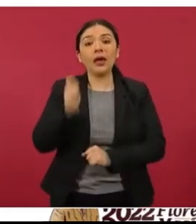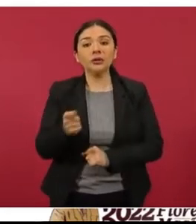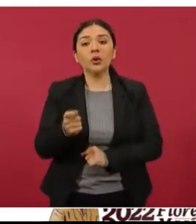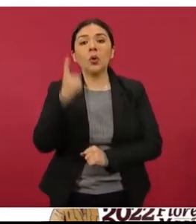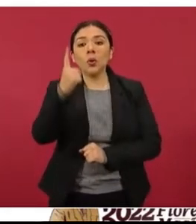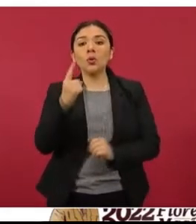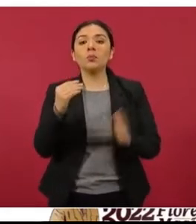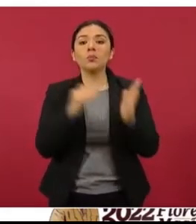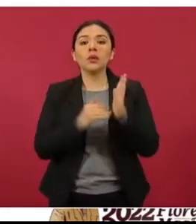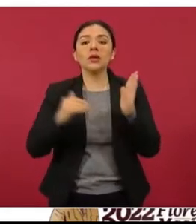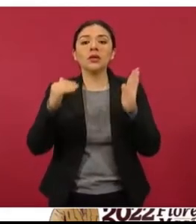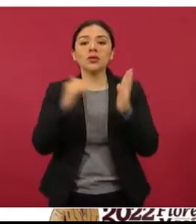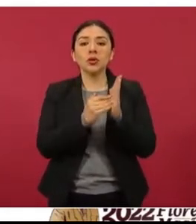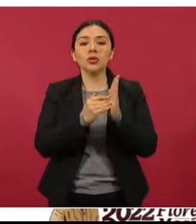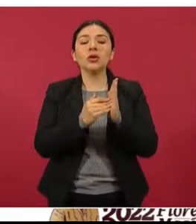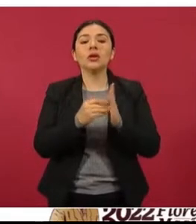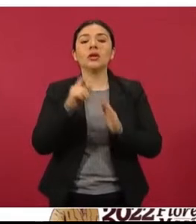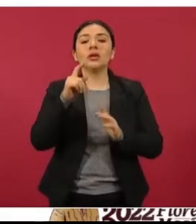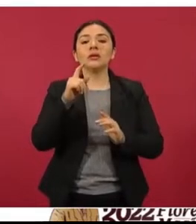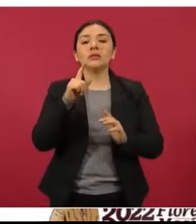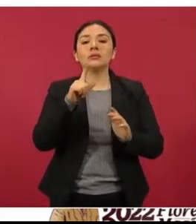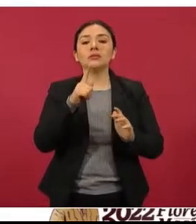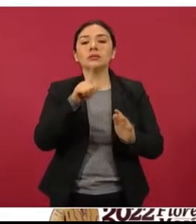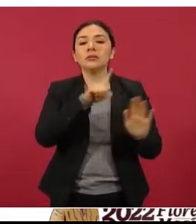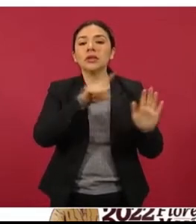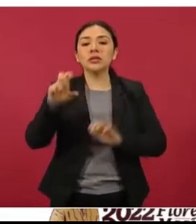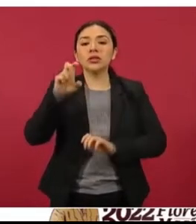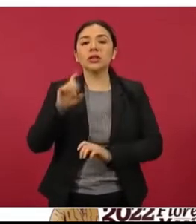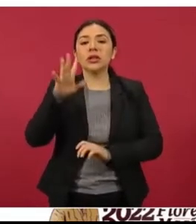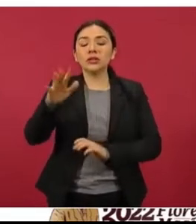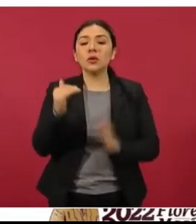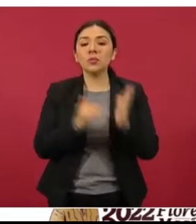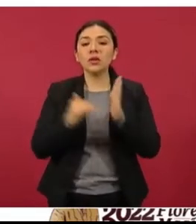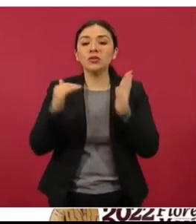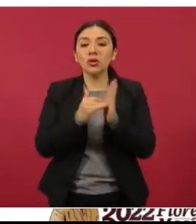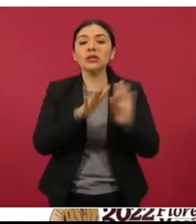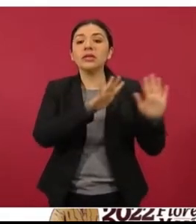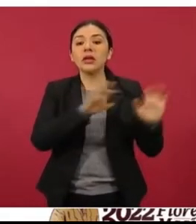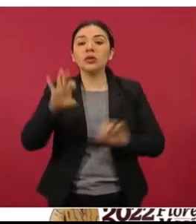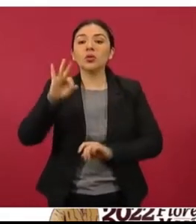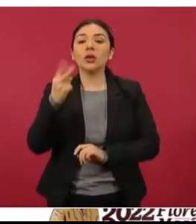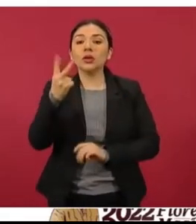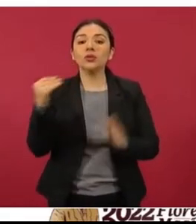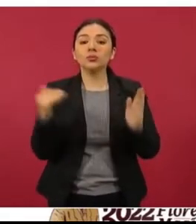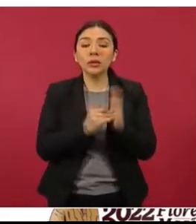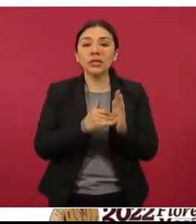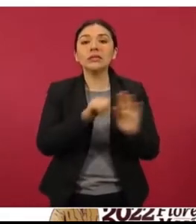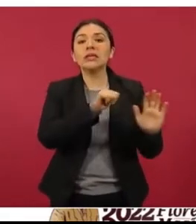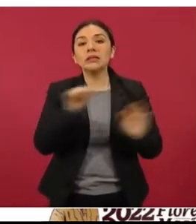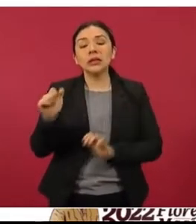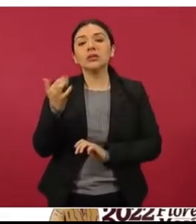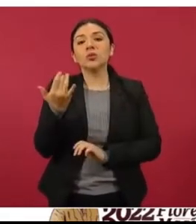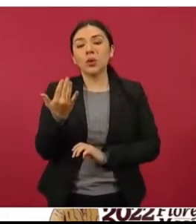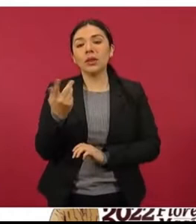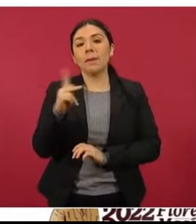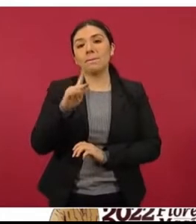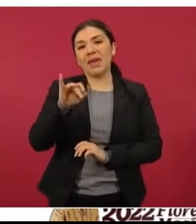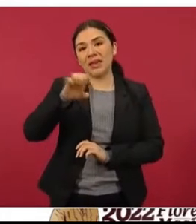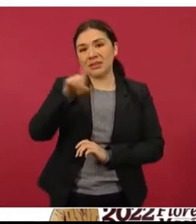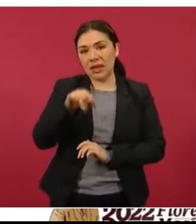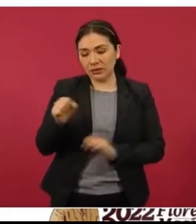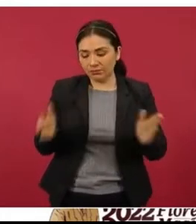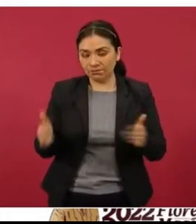1,737,542,650